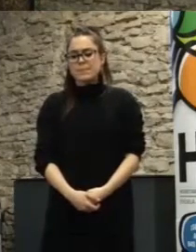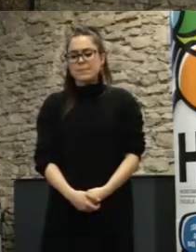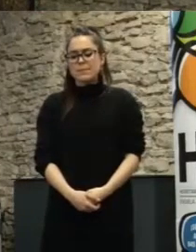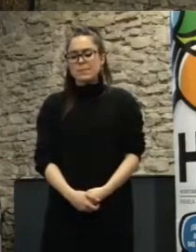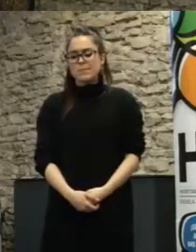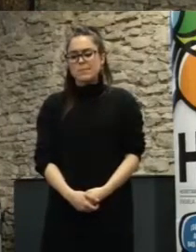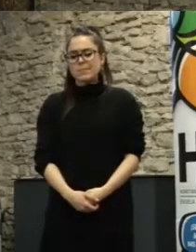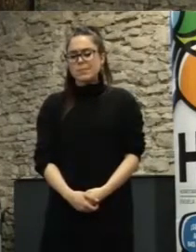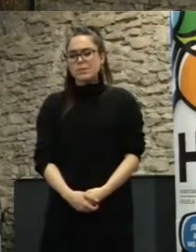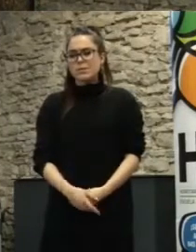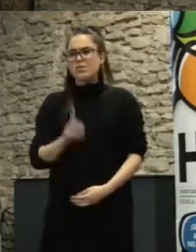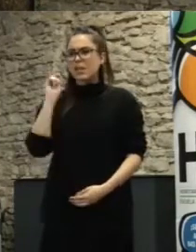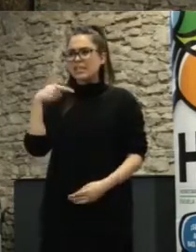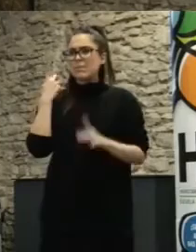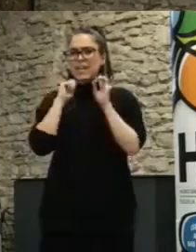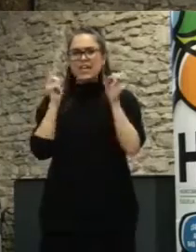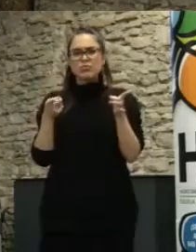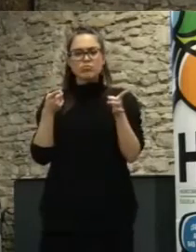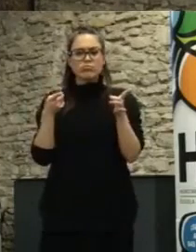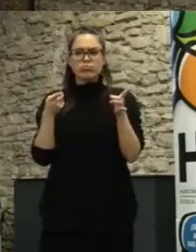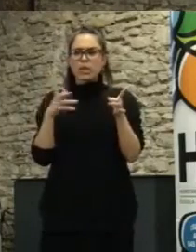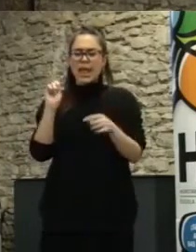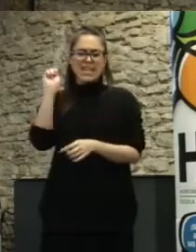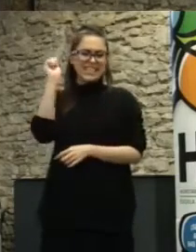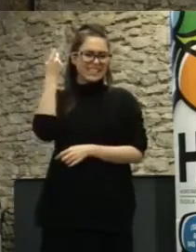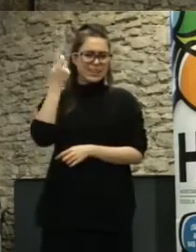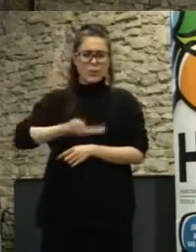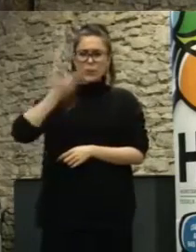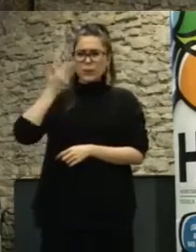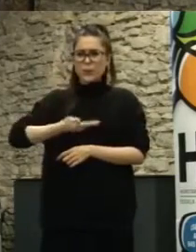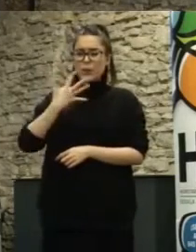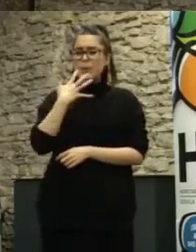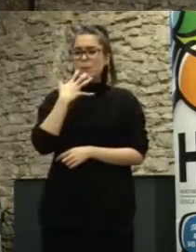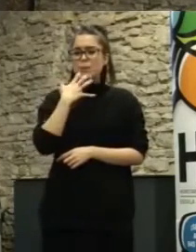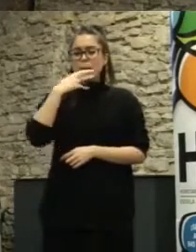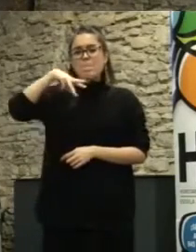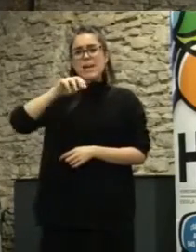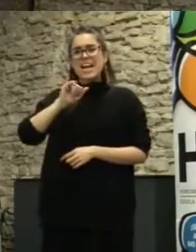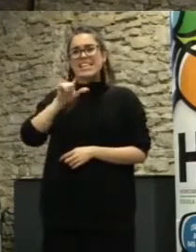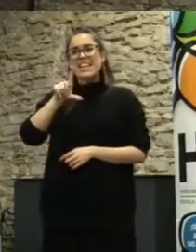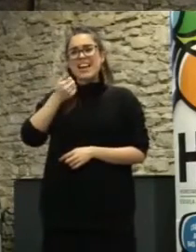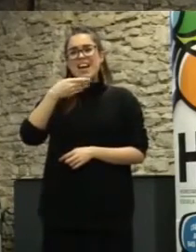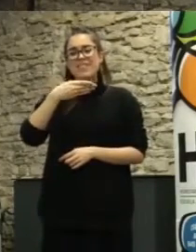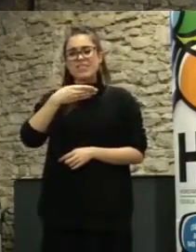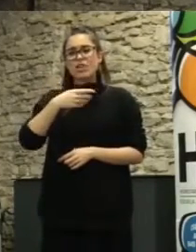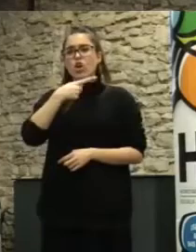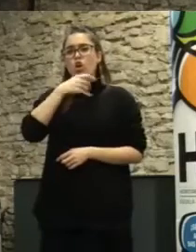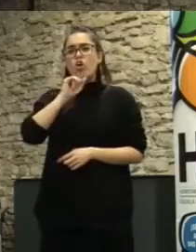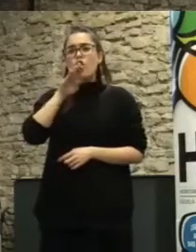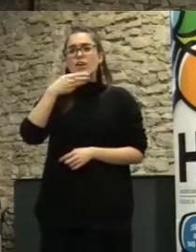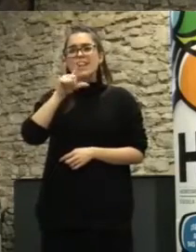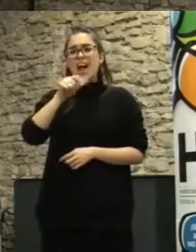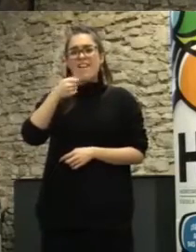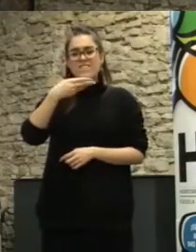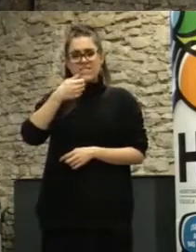tenemos casos de enorme éxito de enorme éxito como el MyLab el GOP Lab de la Universidad de Nueva